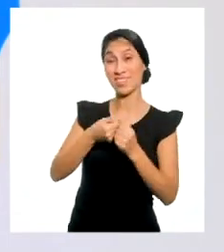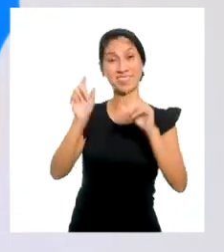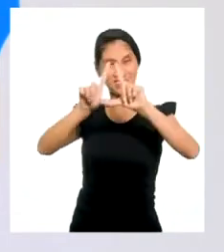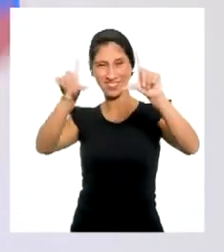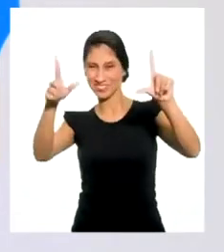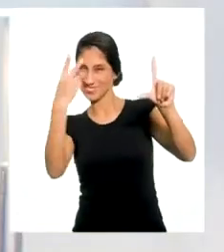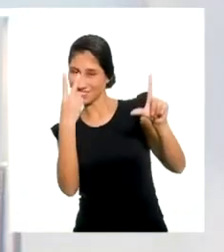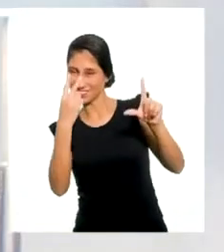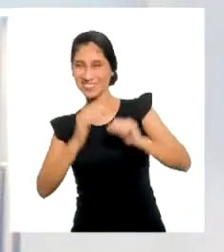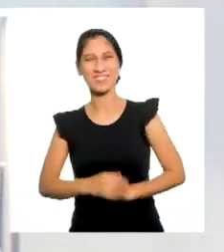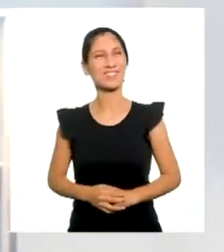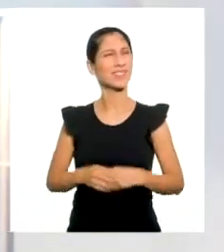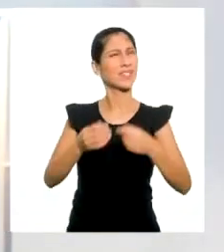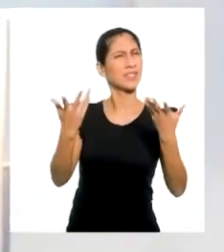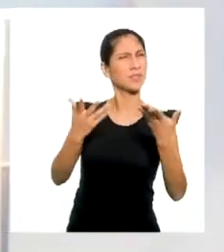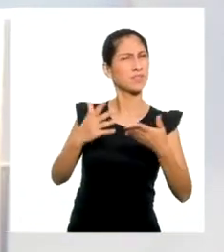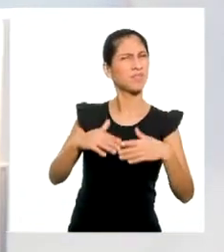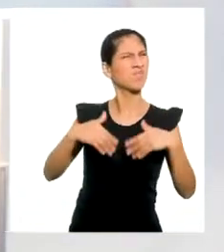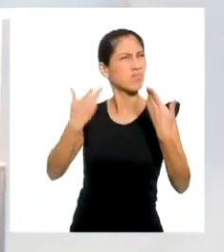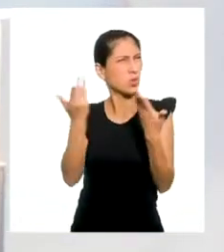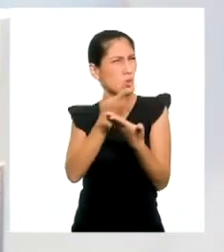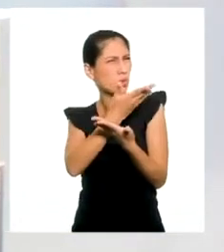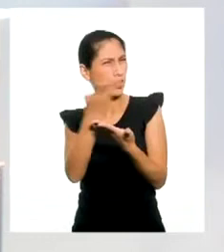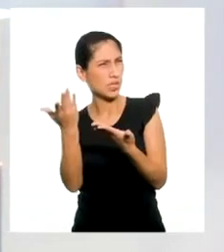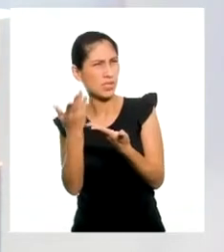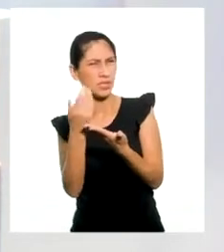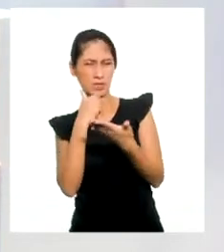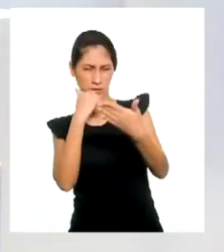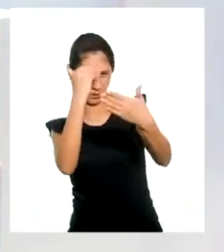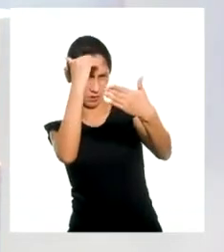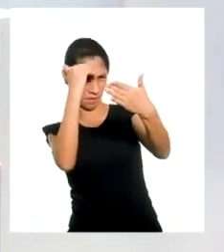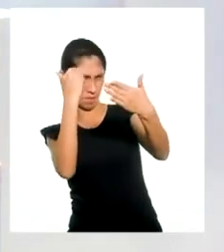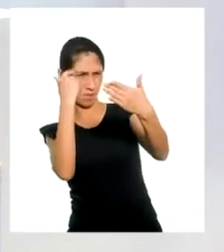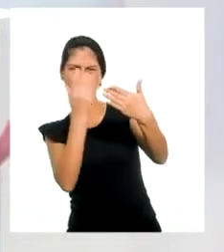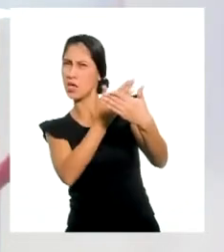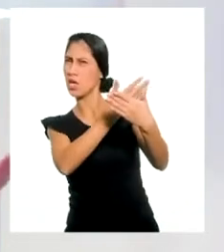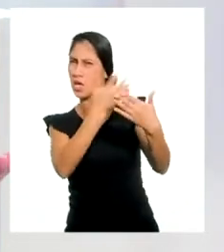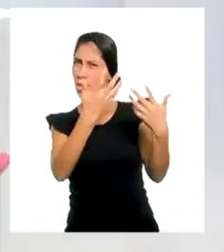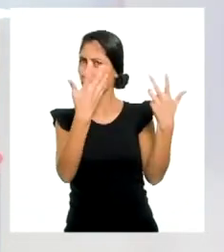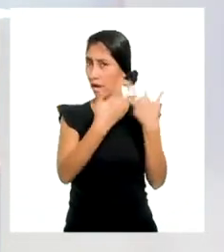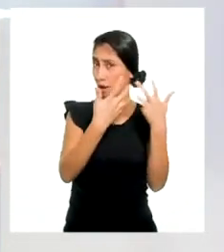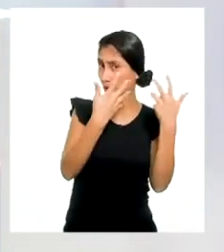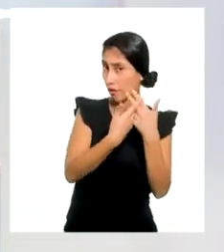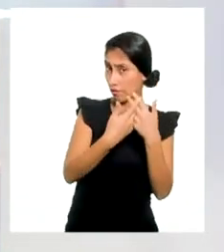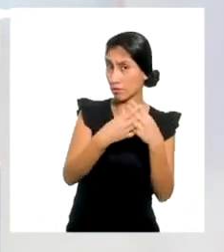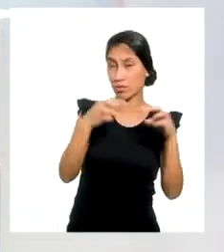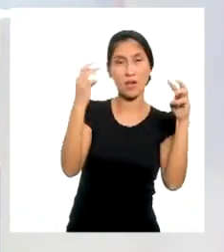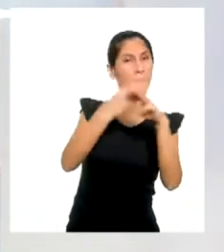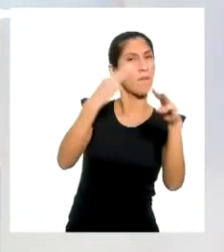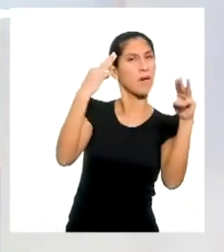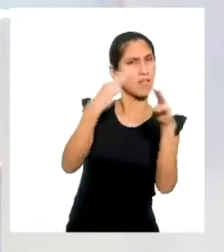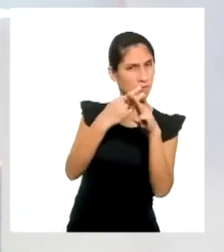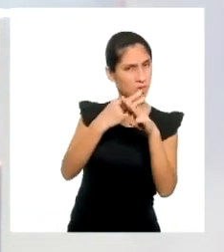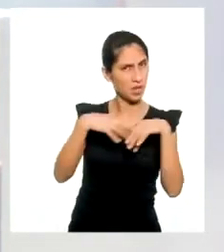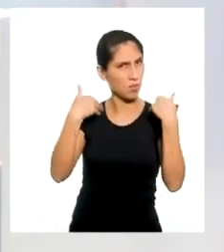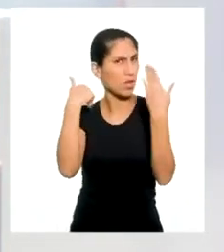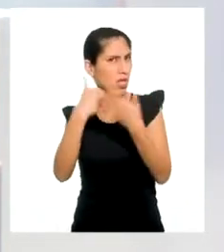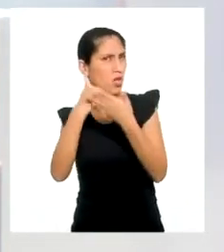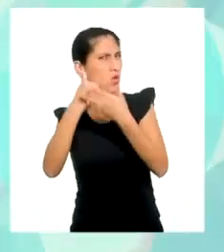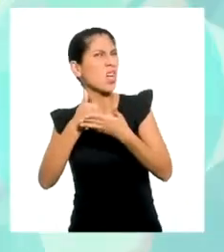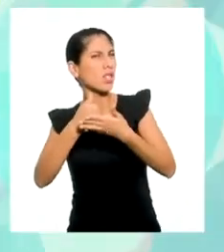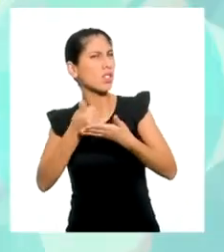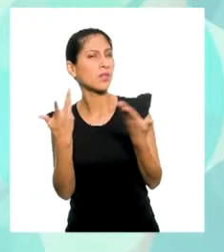programa! ¿En qué otras situaciones de su vida cotidiana consideran que las matemáticas son de utilidad?